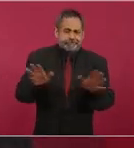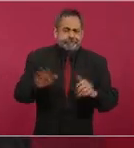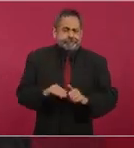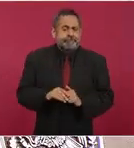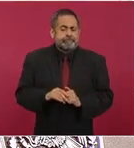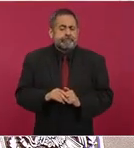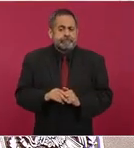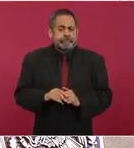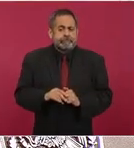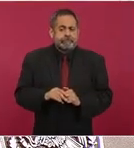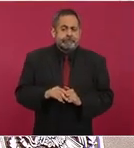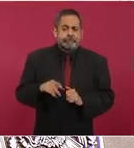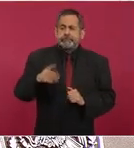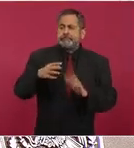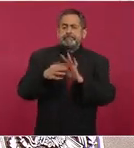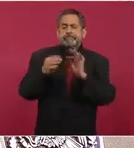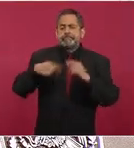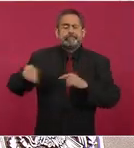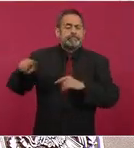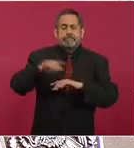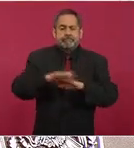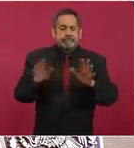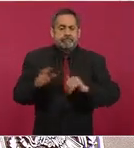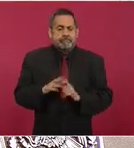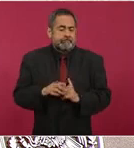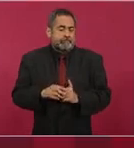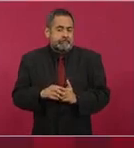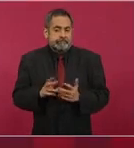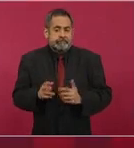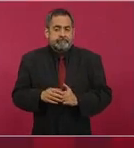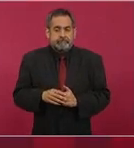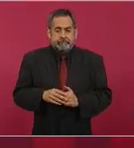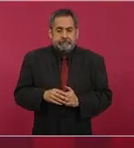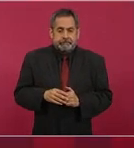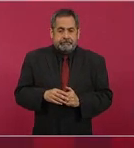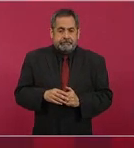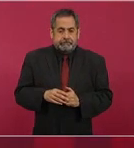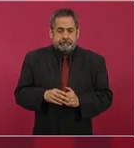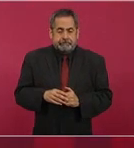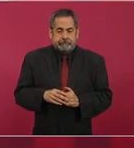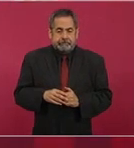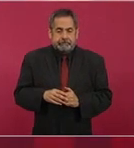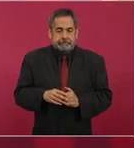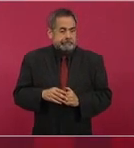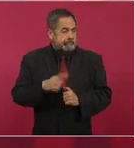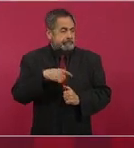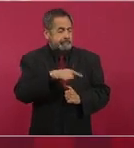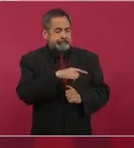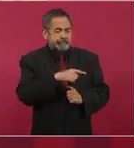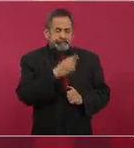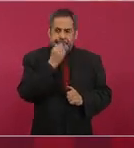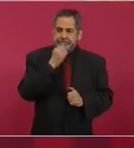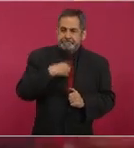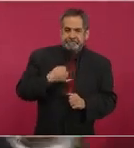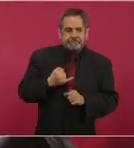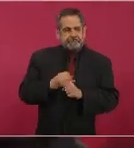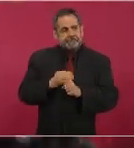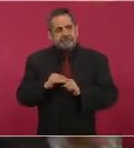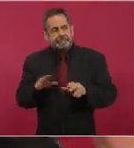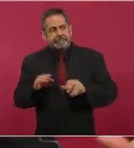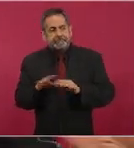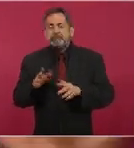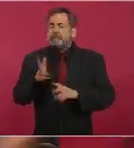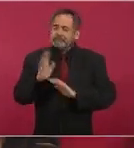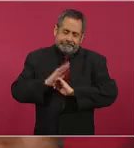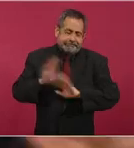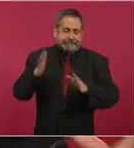A regañadientes, pero ya se sabe